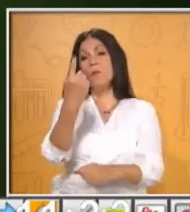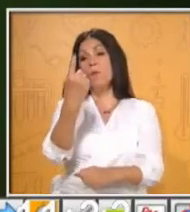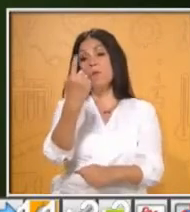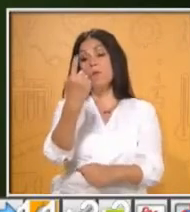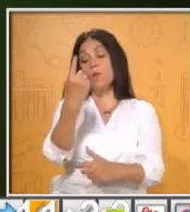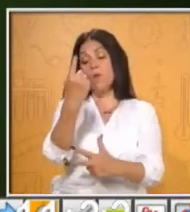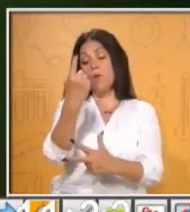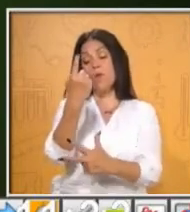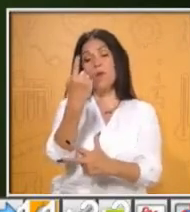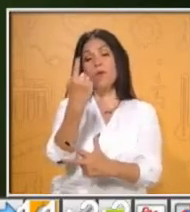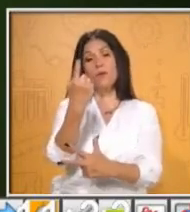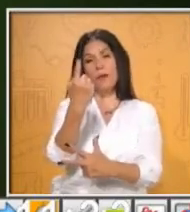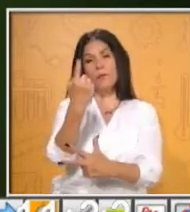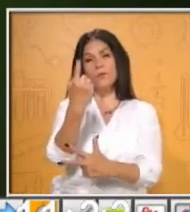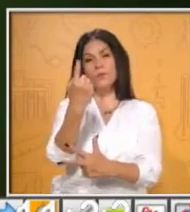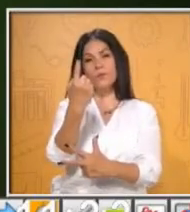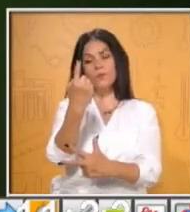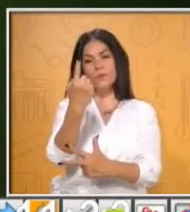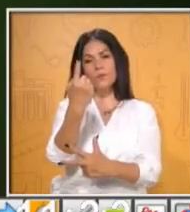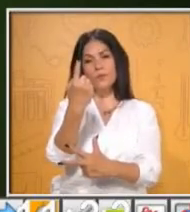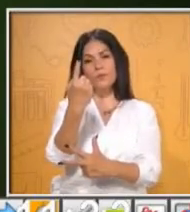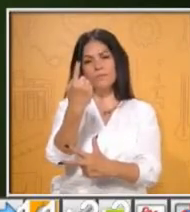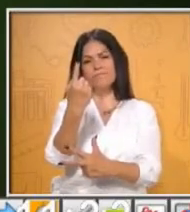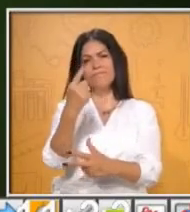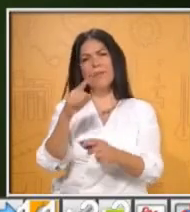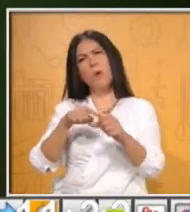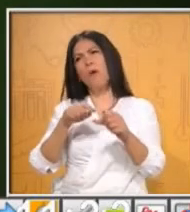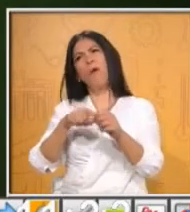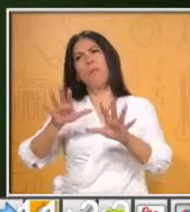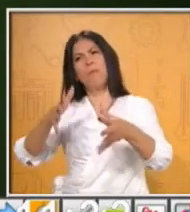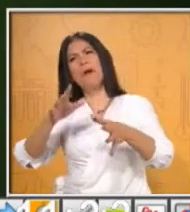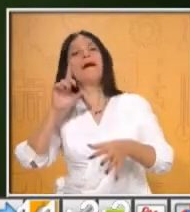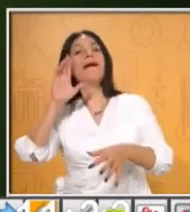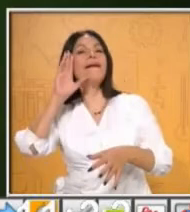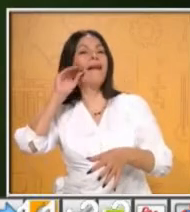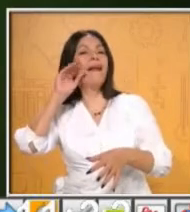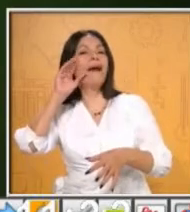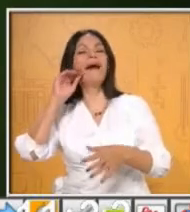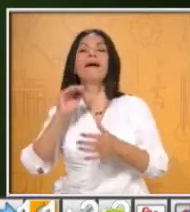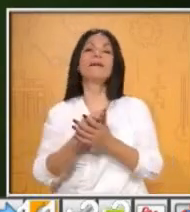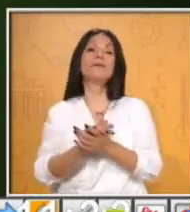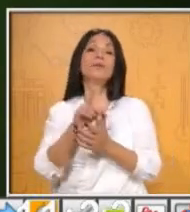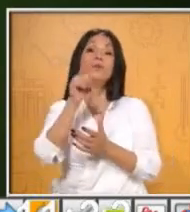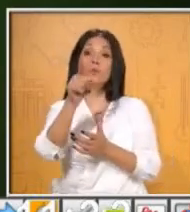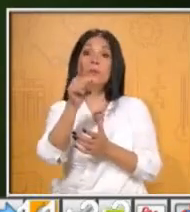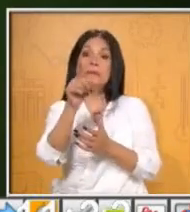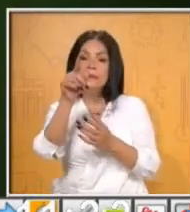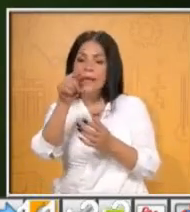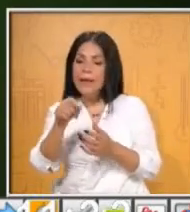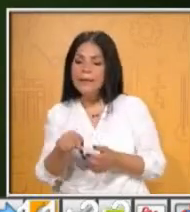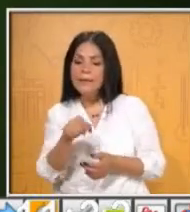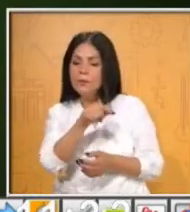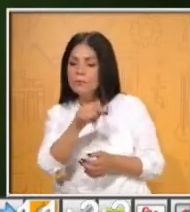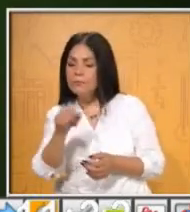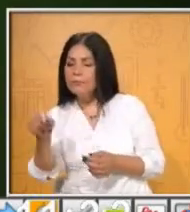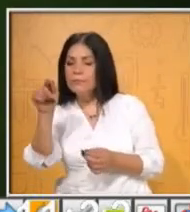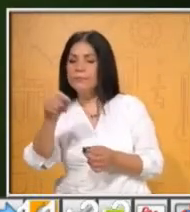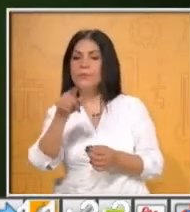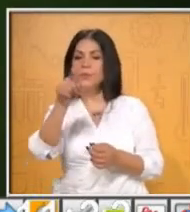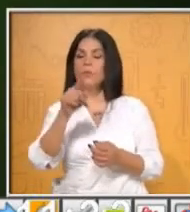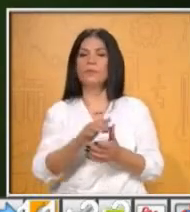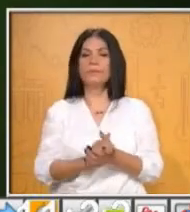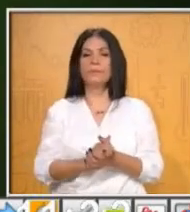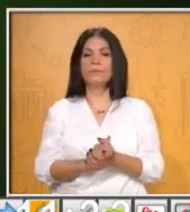de anaranjado los octavos. Así es. ¿Ya notaste cada uno de ellos? Si quieres ir tomando nota